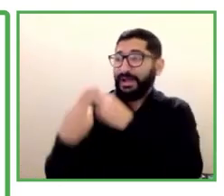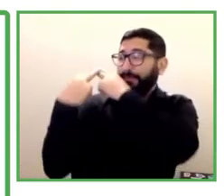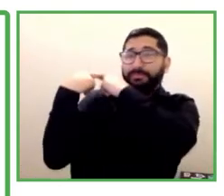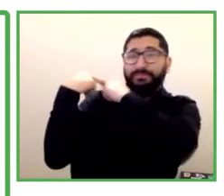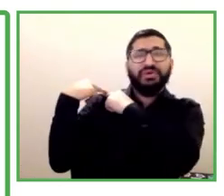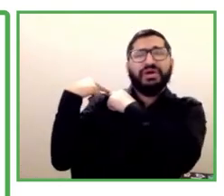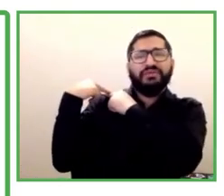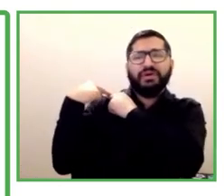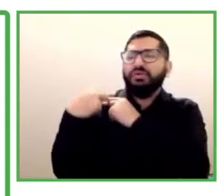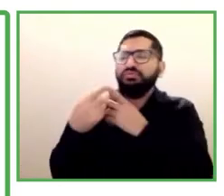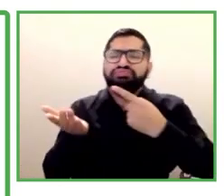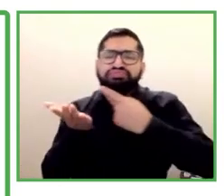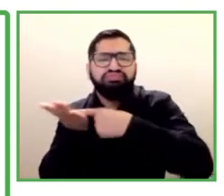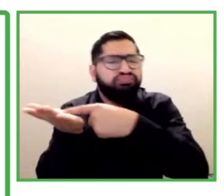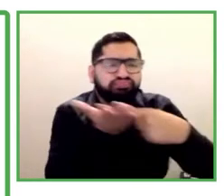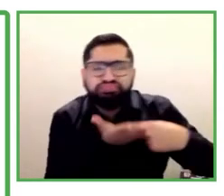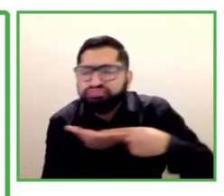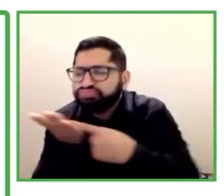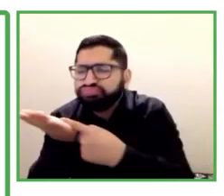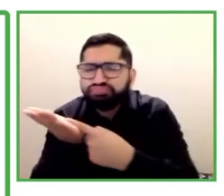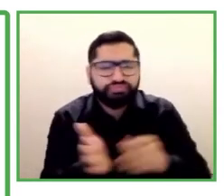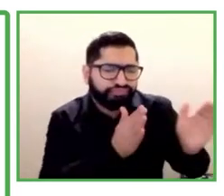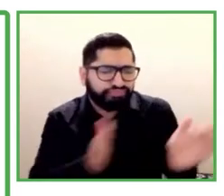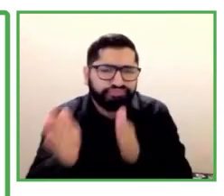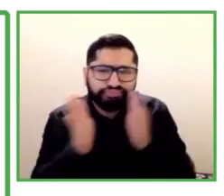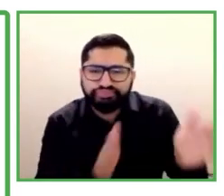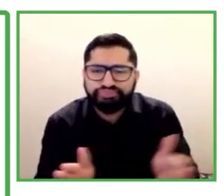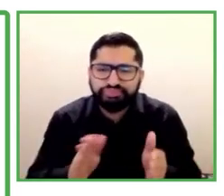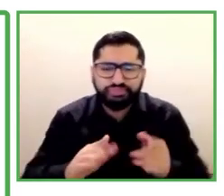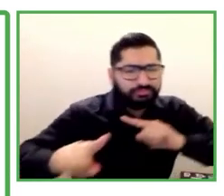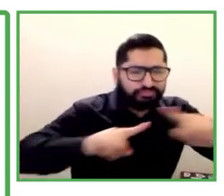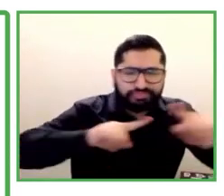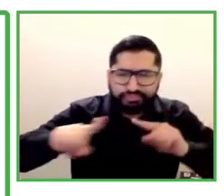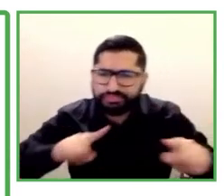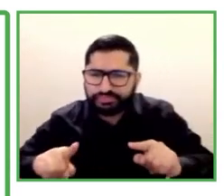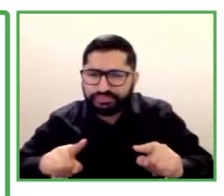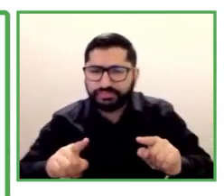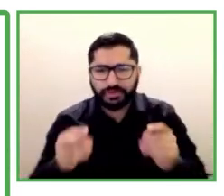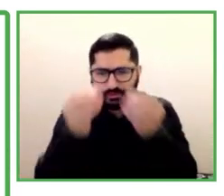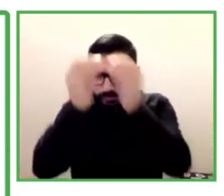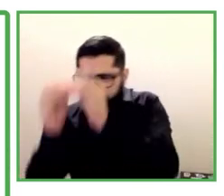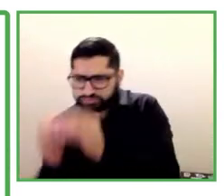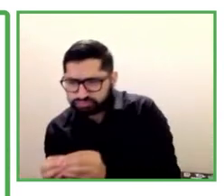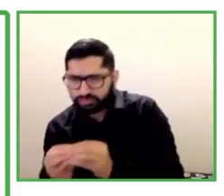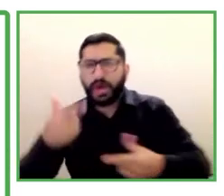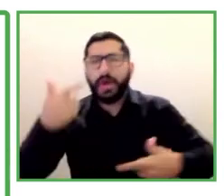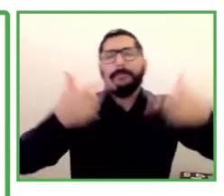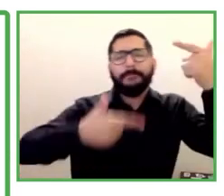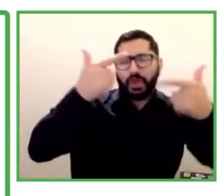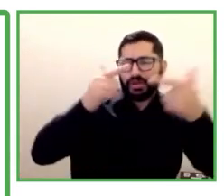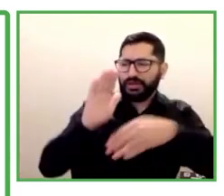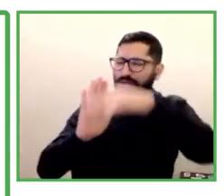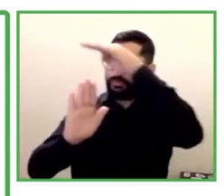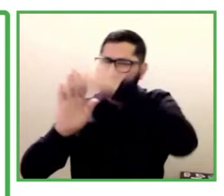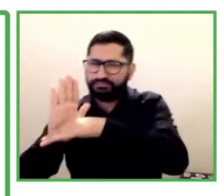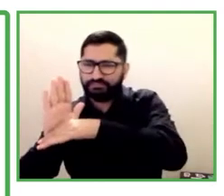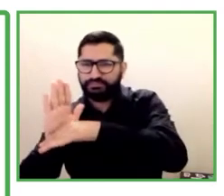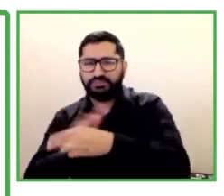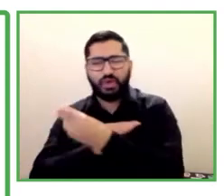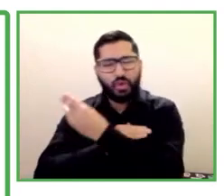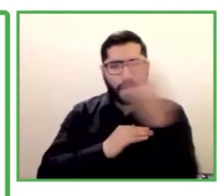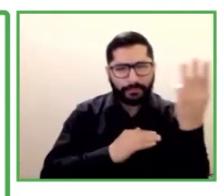Tuvimos que revisar las políticas para las organizaciones y asegurar que los criterios eran razonables y que se redefinieran